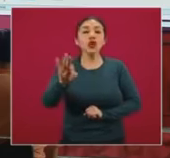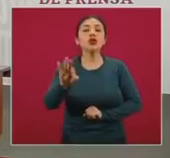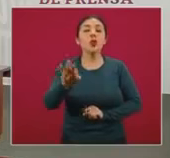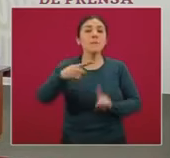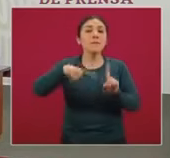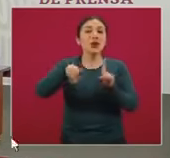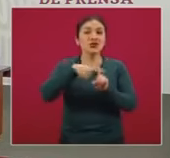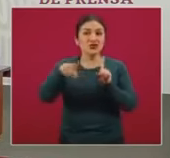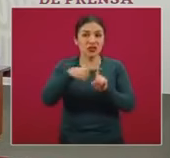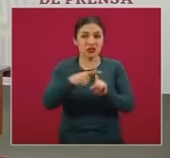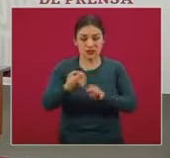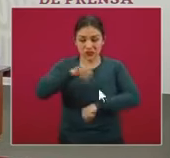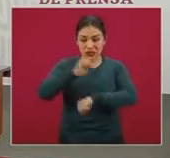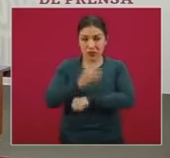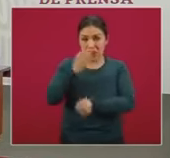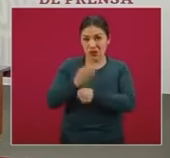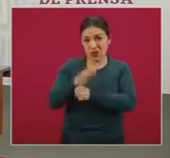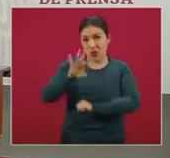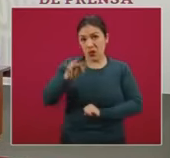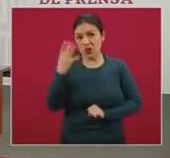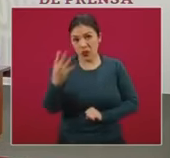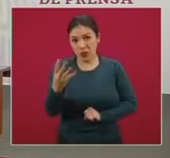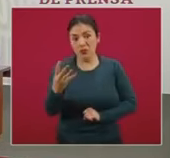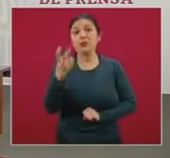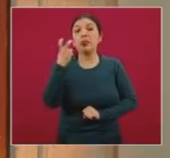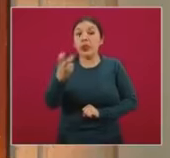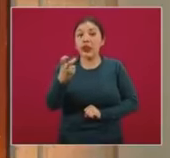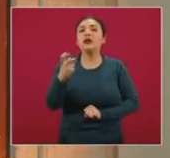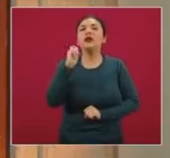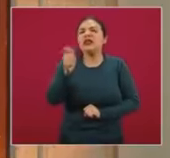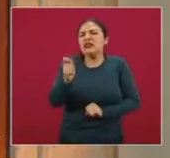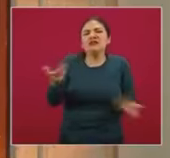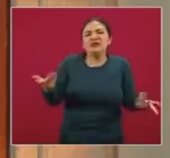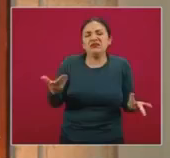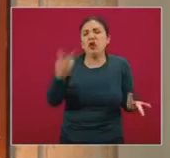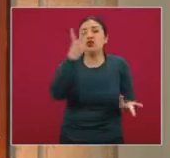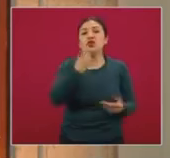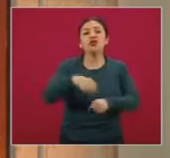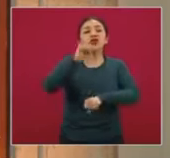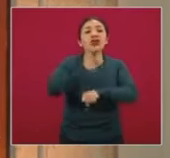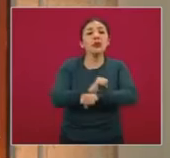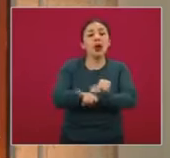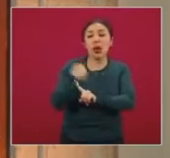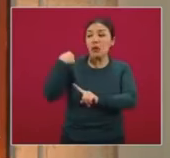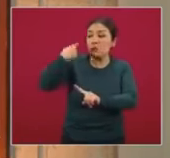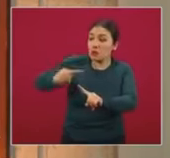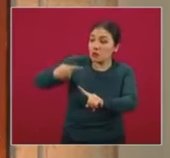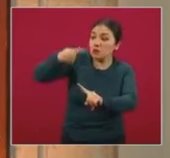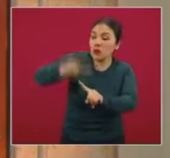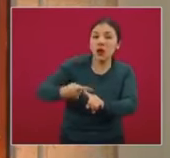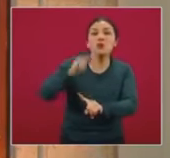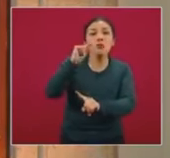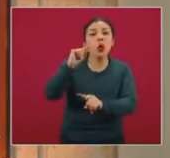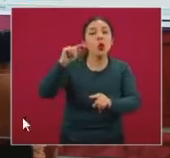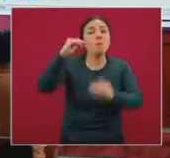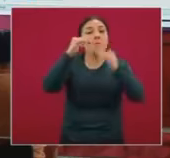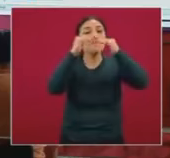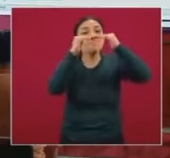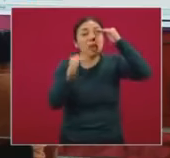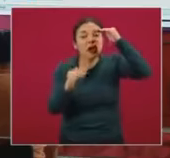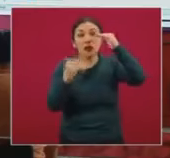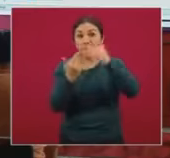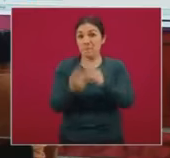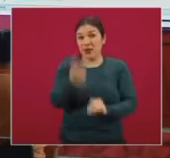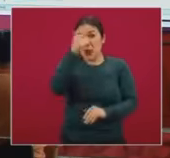positividad para la semana 44 que viene a significar dos semanas continuas de disminución. De un 42